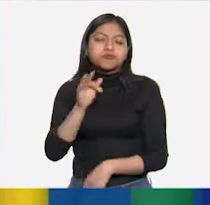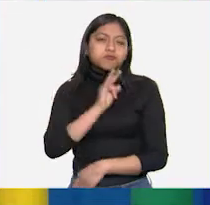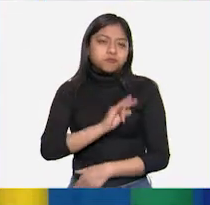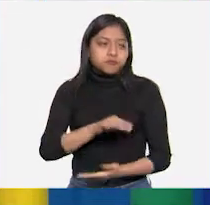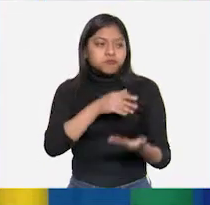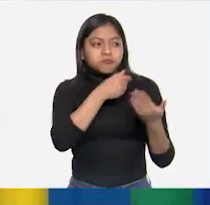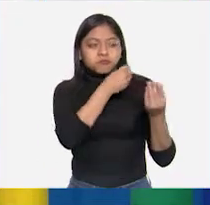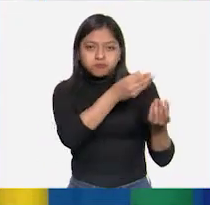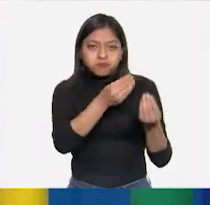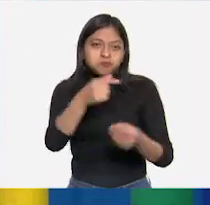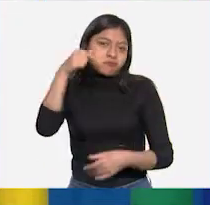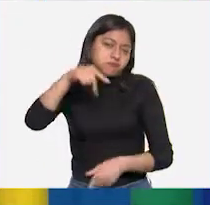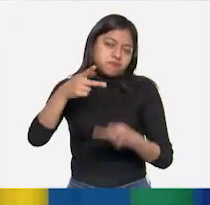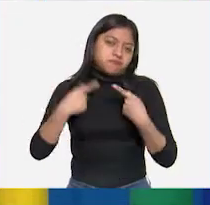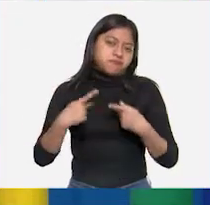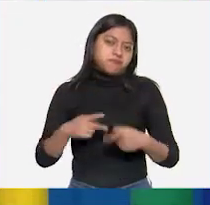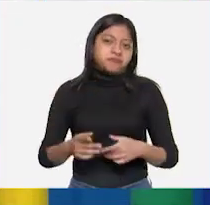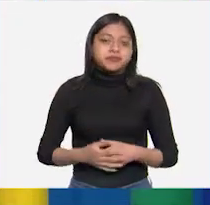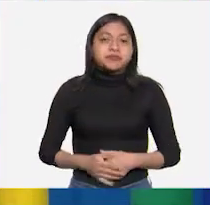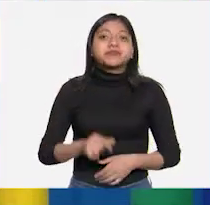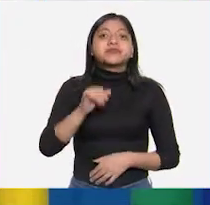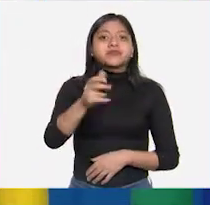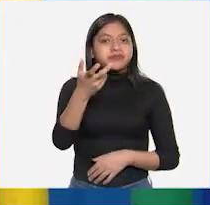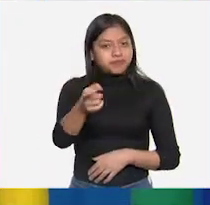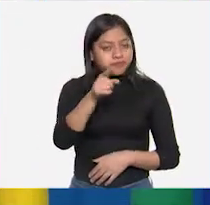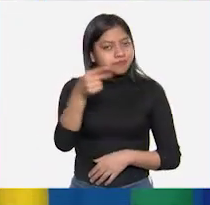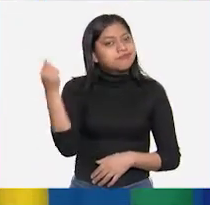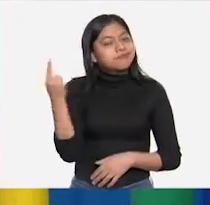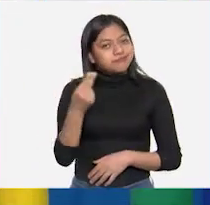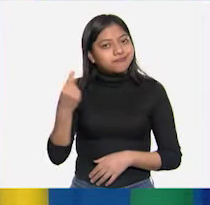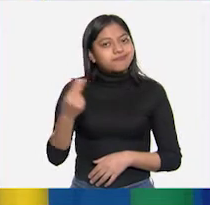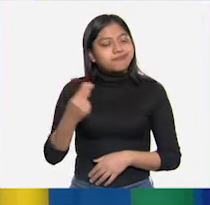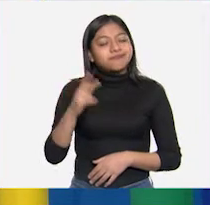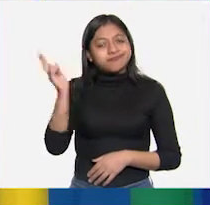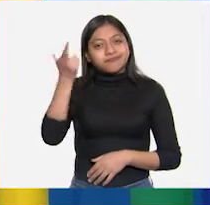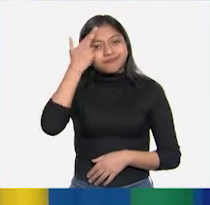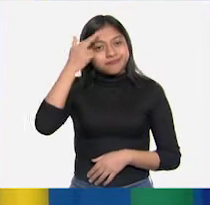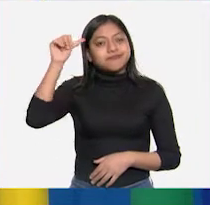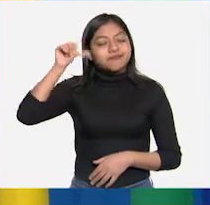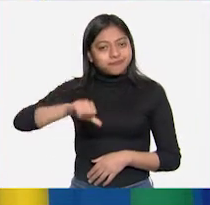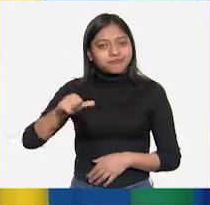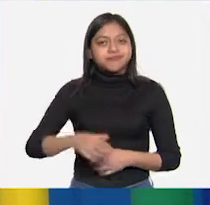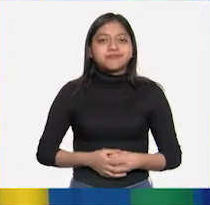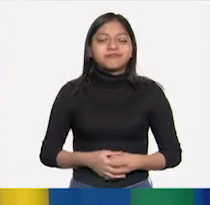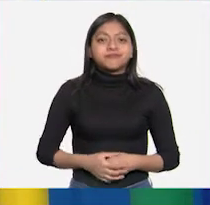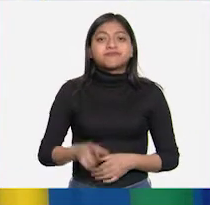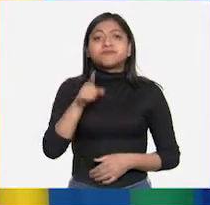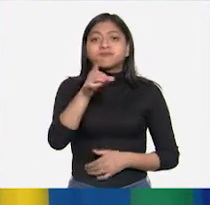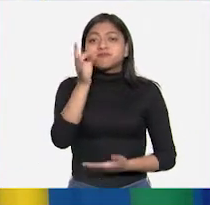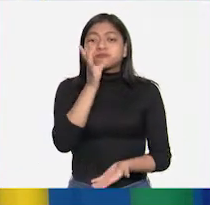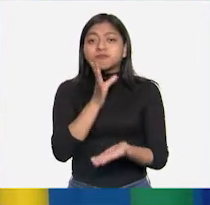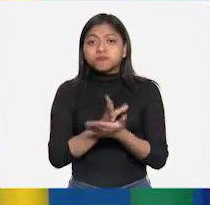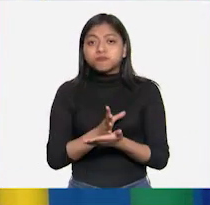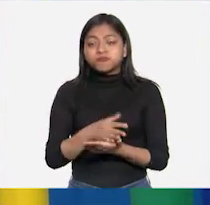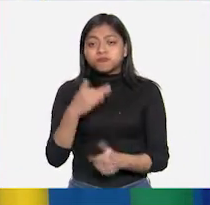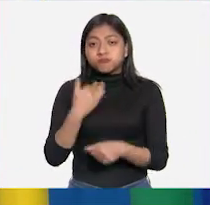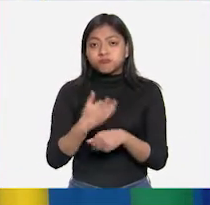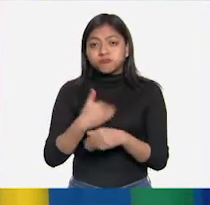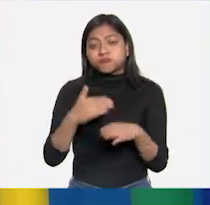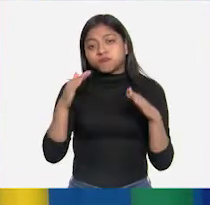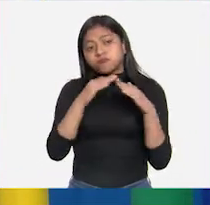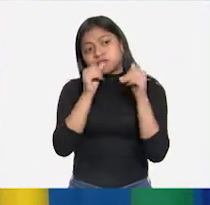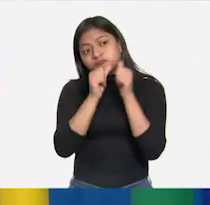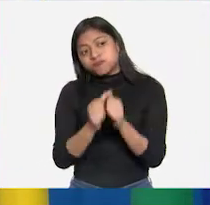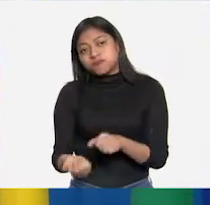Es verdad y es algo que deberíamos de tener en cuenta en la actualidad. Y no solamente en situaciones de pandemia.